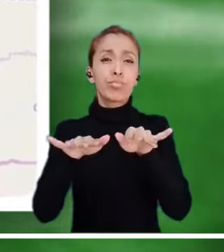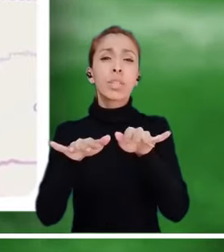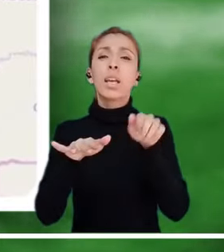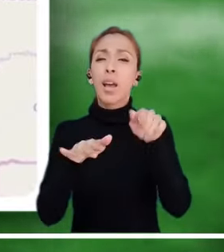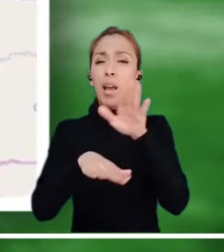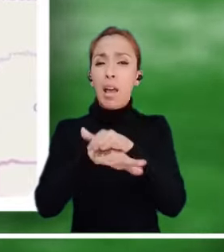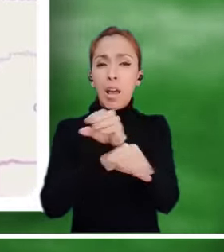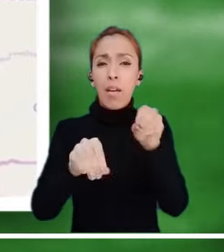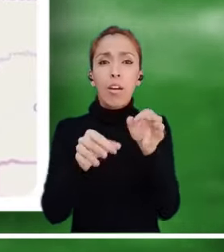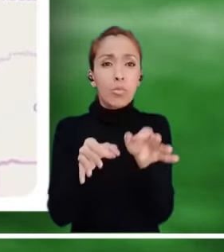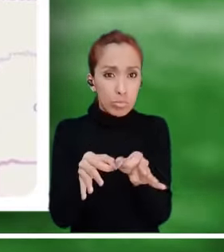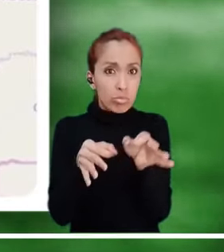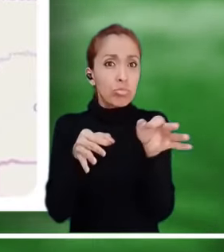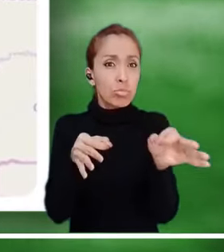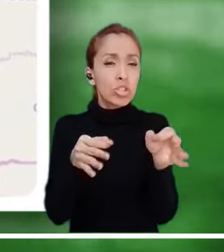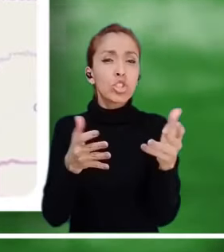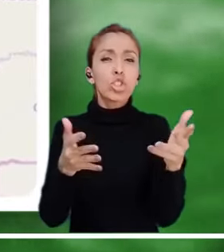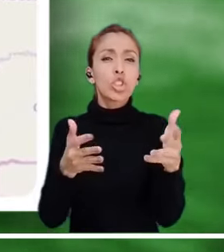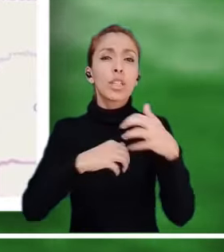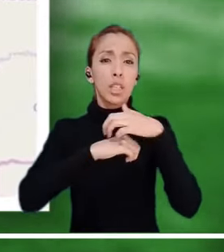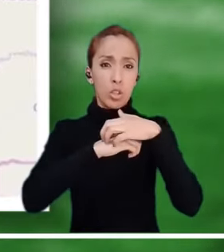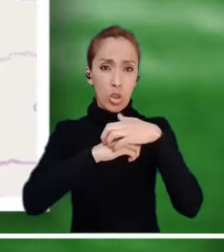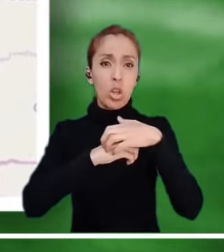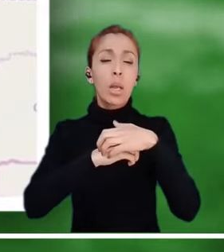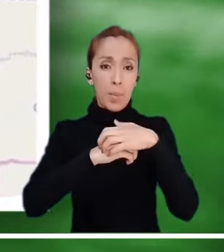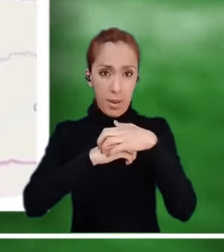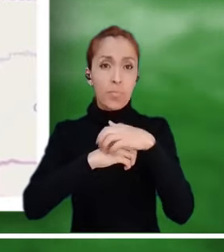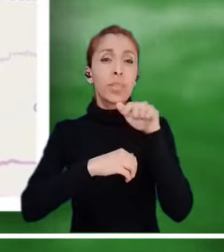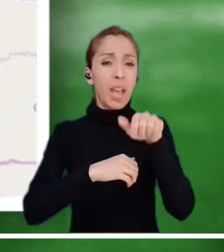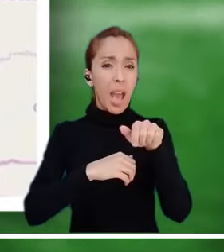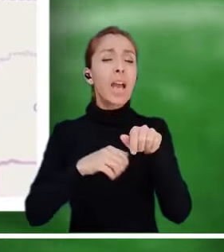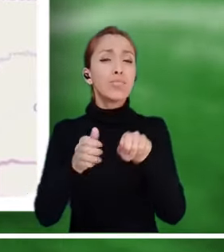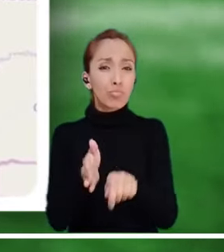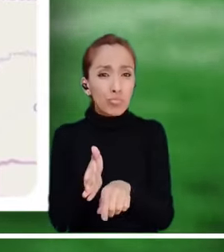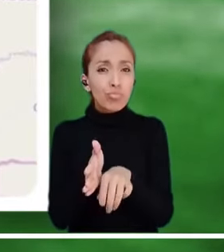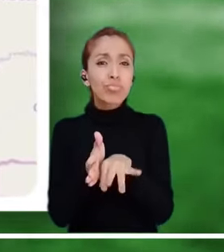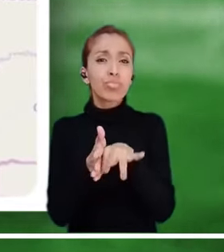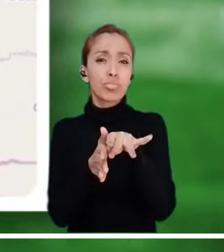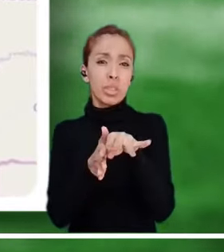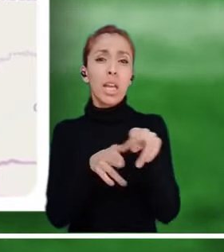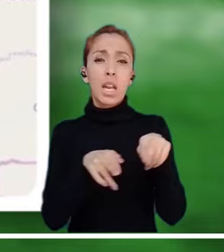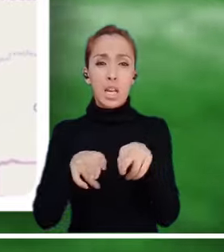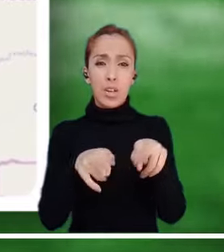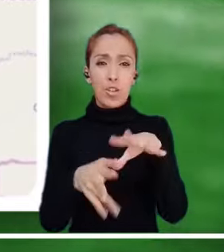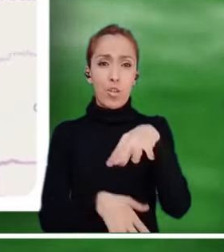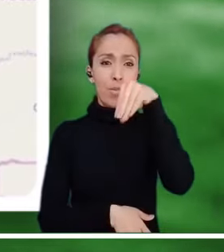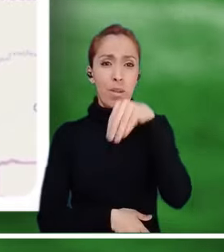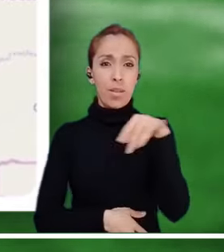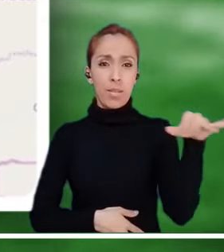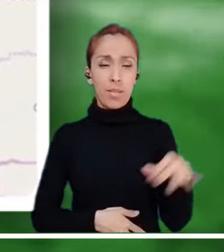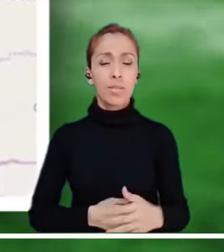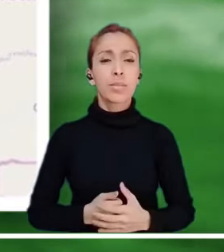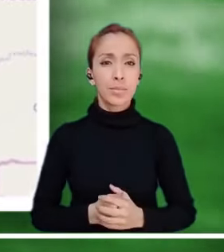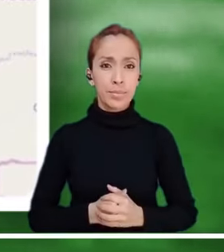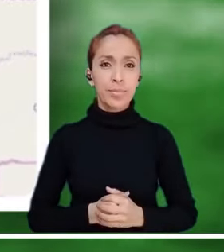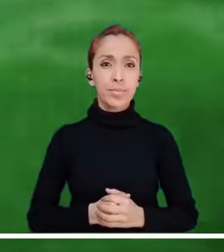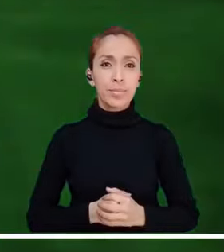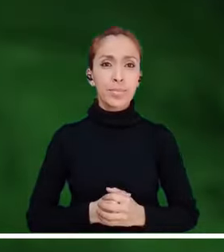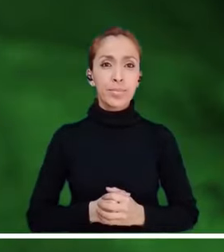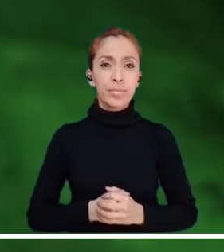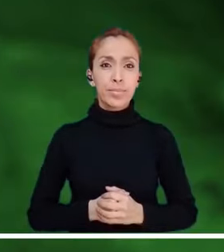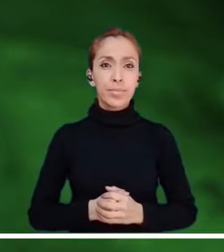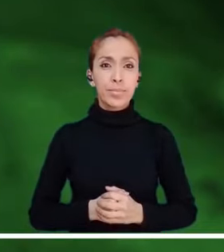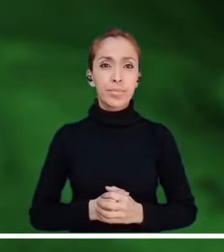inundaciones reportadas en la cabecera municipal de Onda, Tolima, por aumento del caudal del río Magdalena.